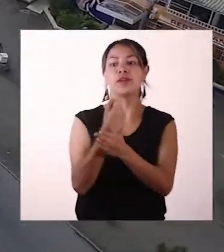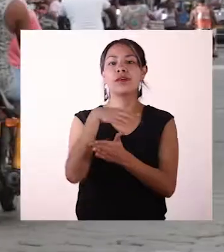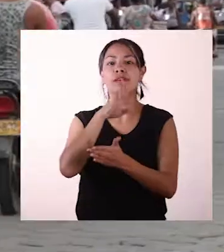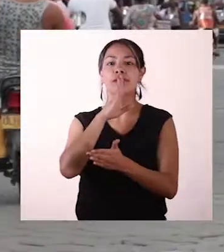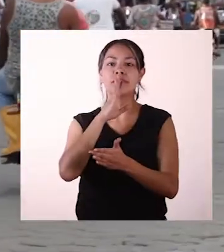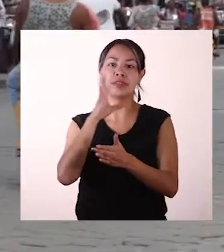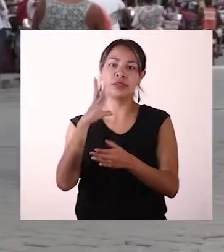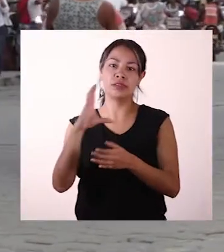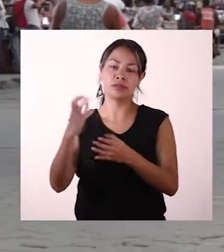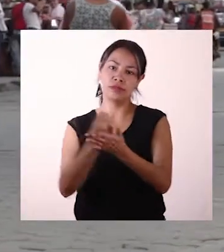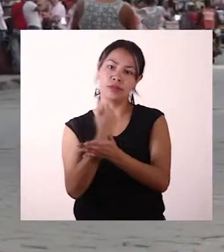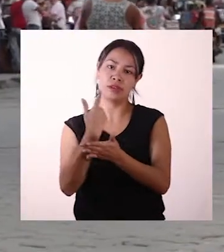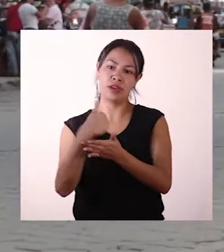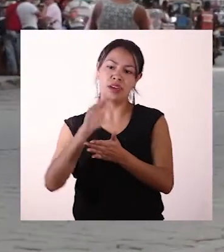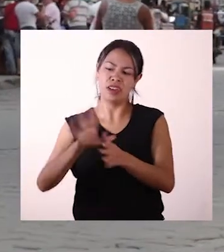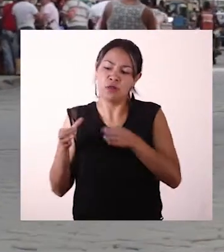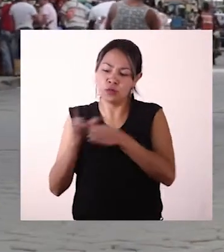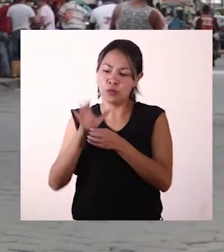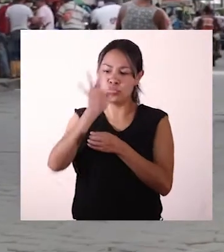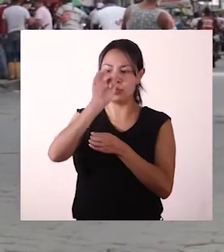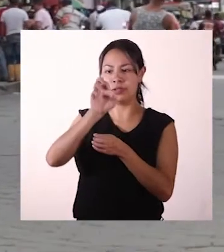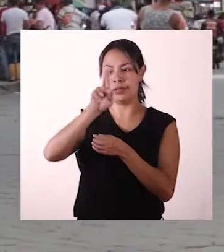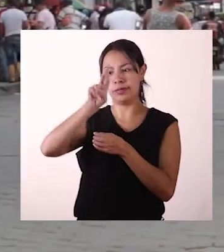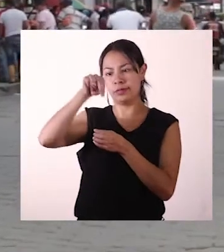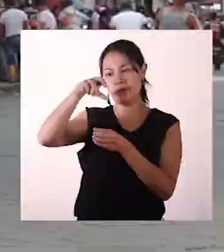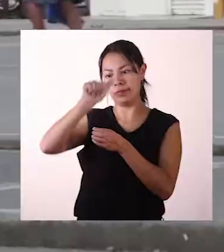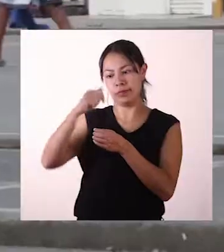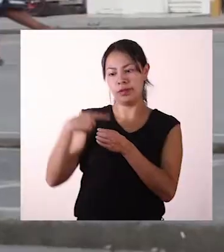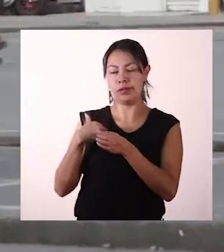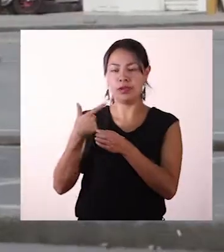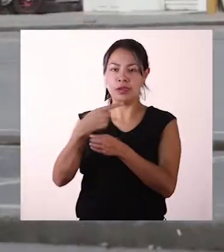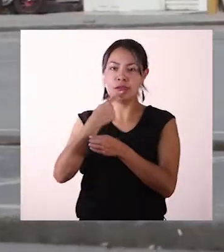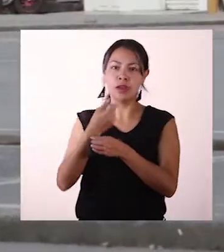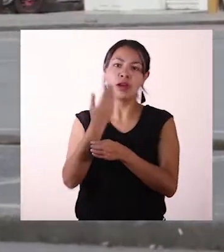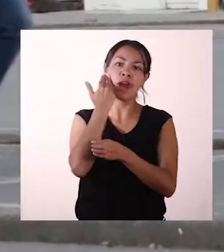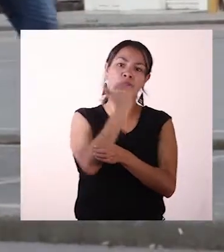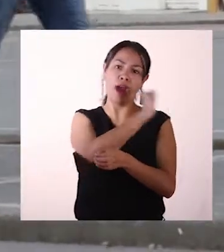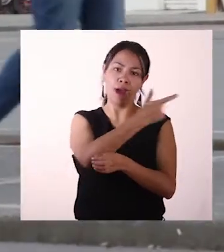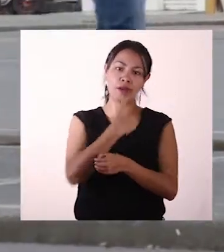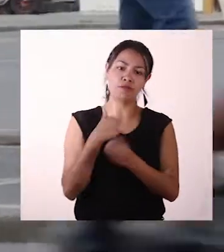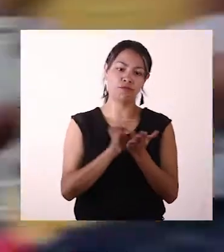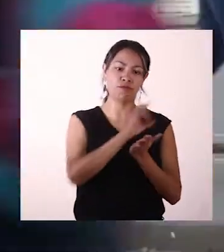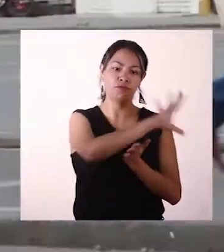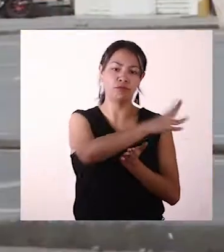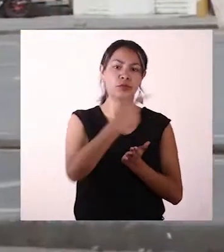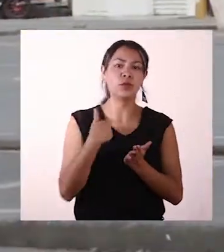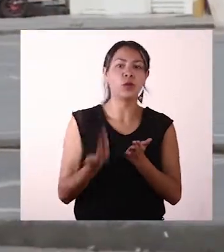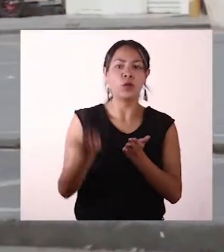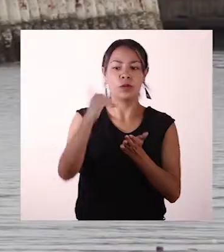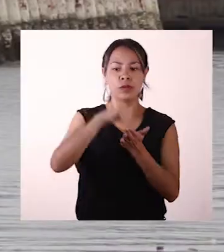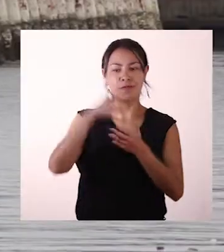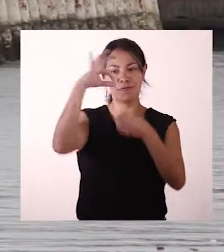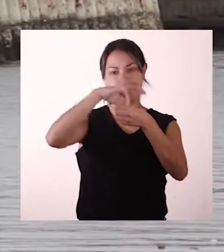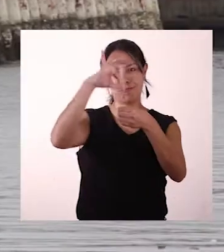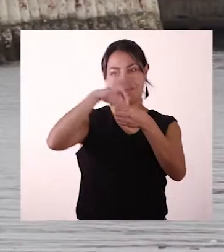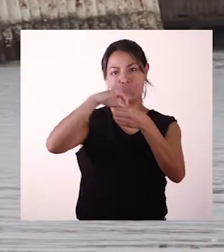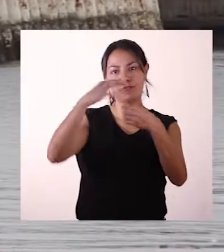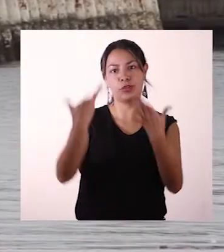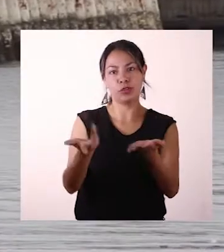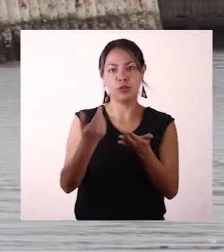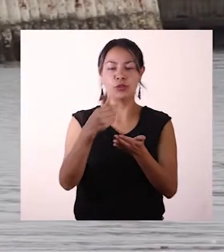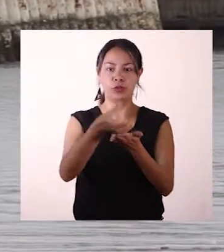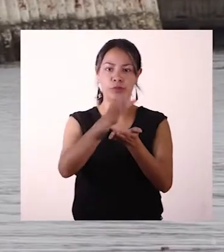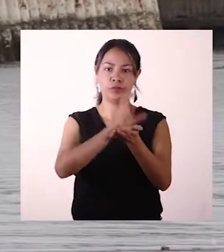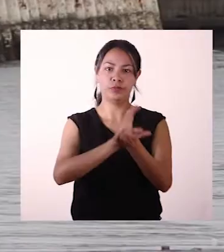de la terna que deberá presentar el partido político que promovió el nombre de la exalcaldesa y se proceda a elecciones atípicas